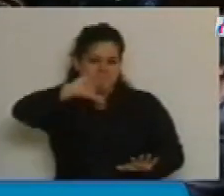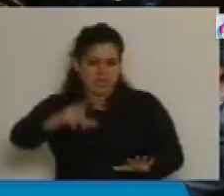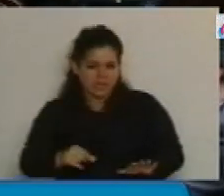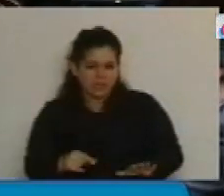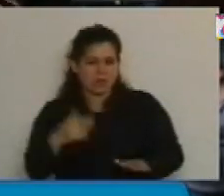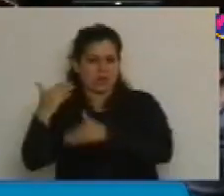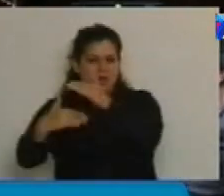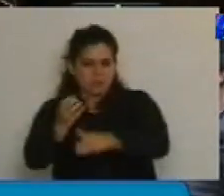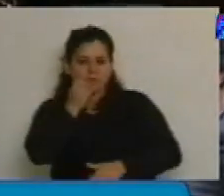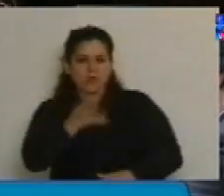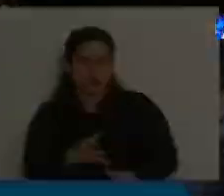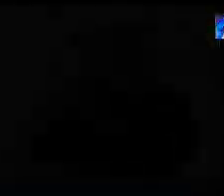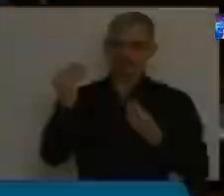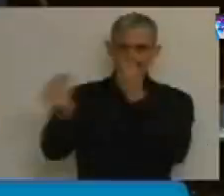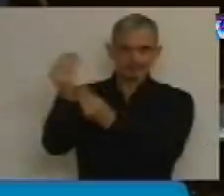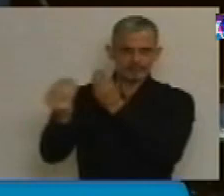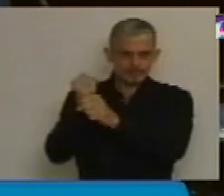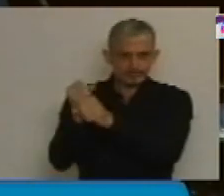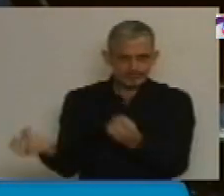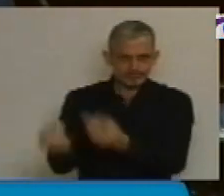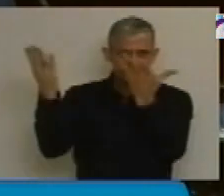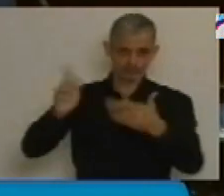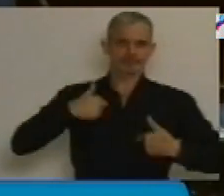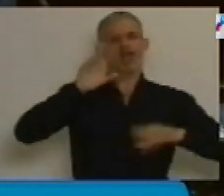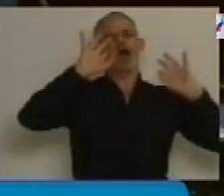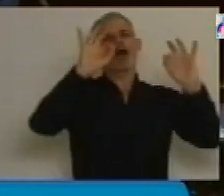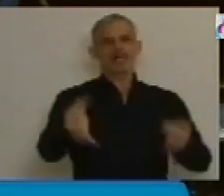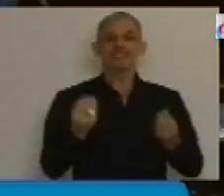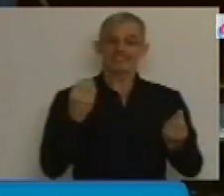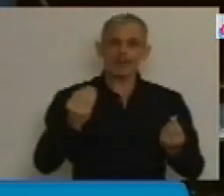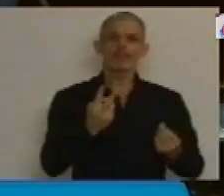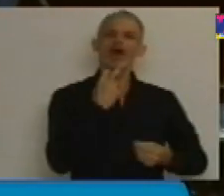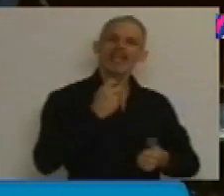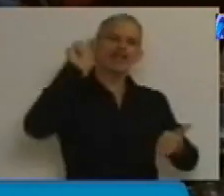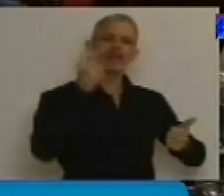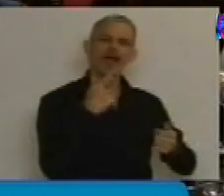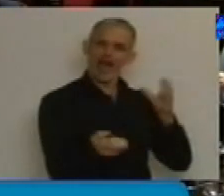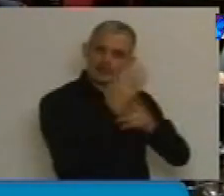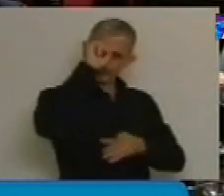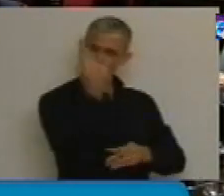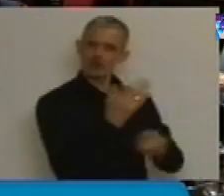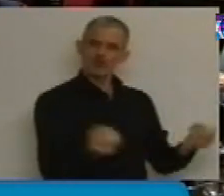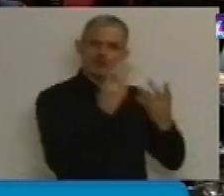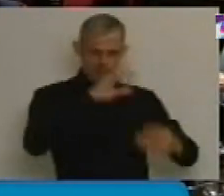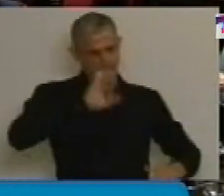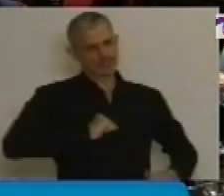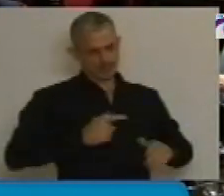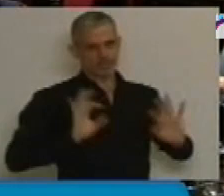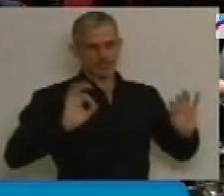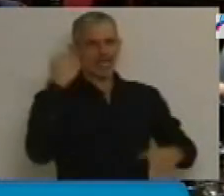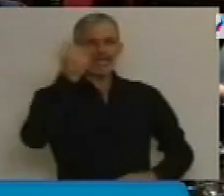claramente el desarrollo. Debemos admitir que el autoabastecimiento energético constituye definitivamente un desafío